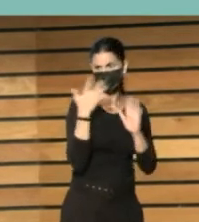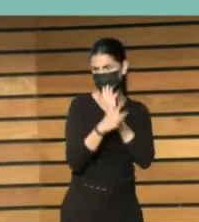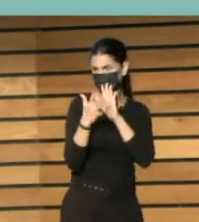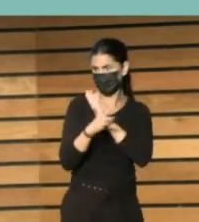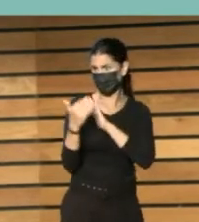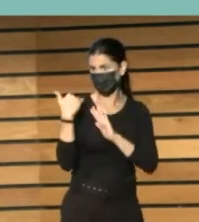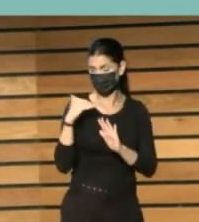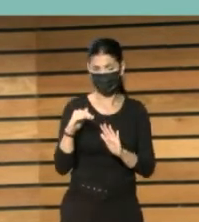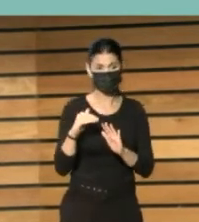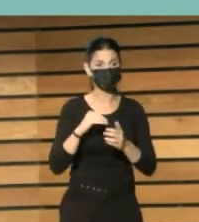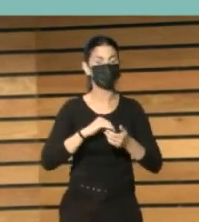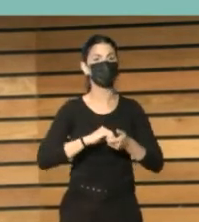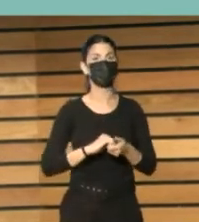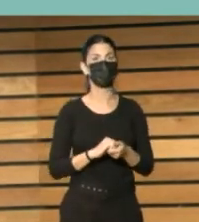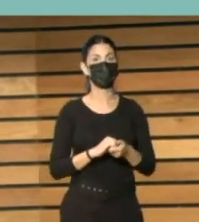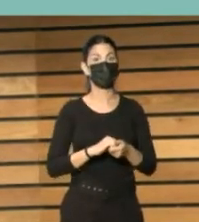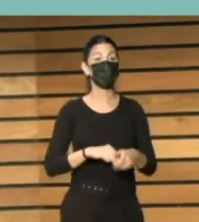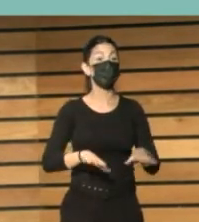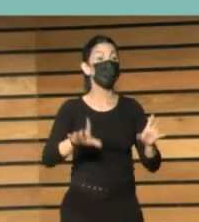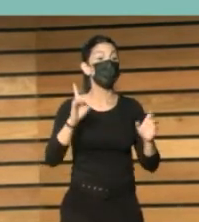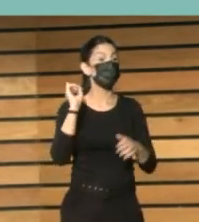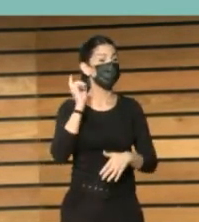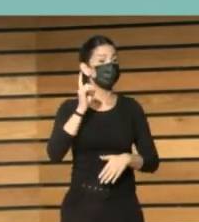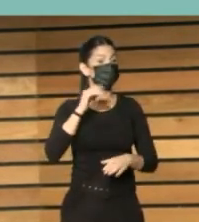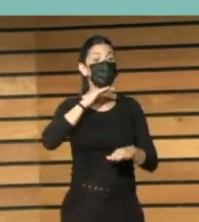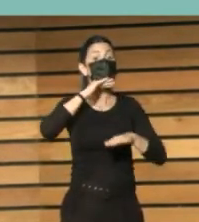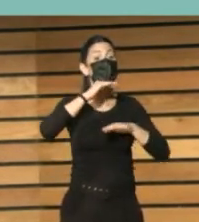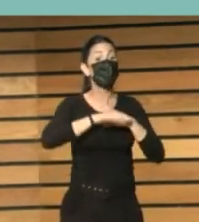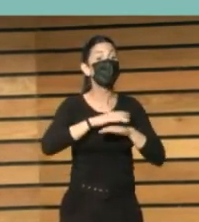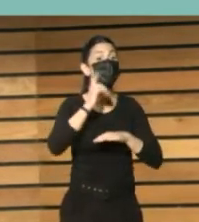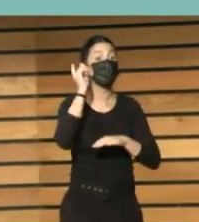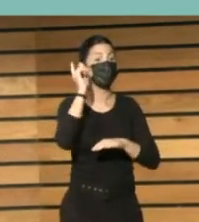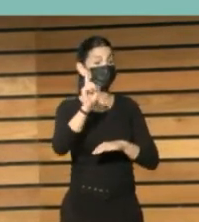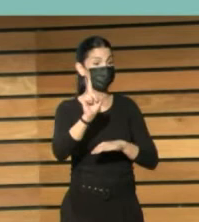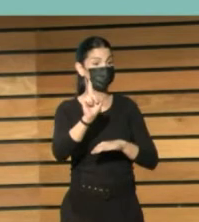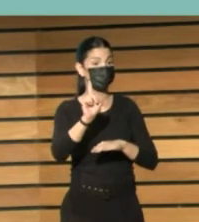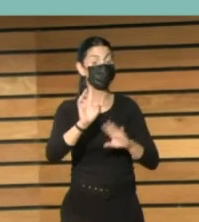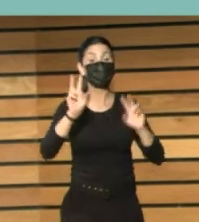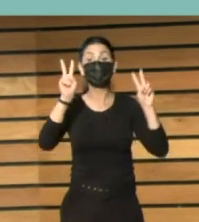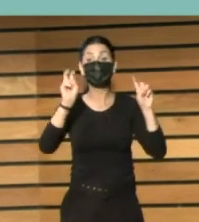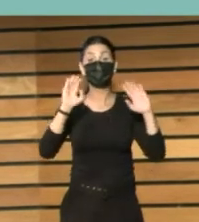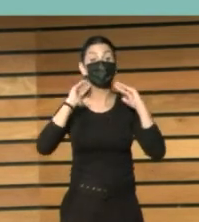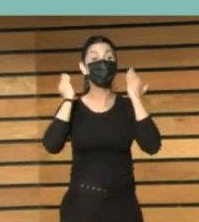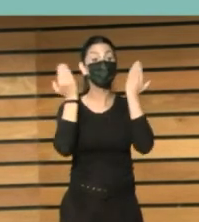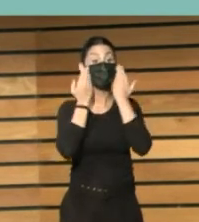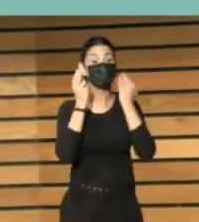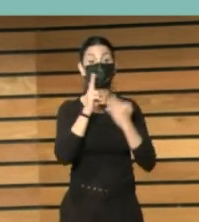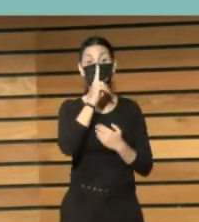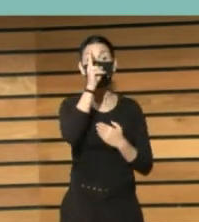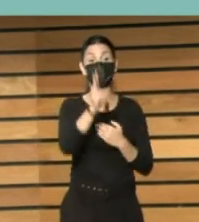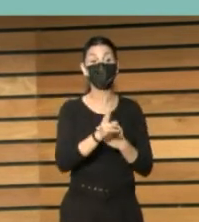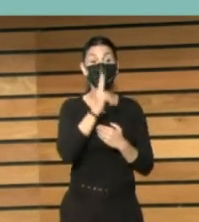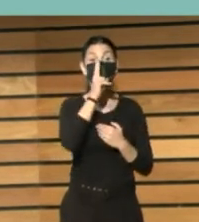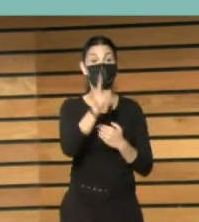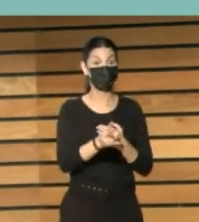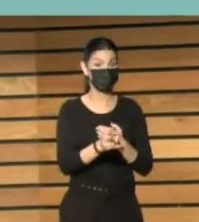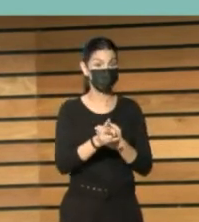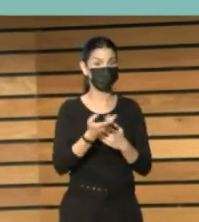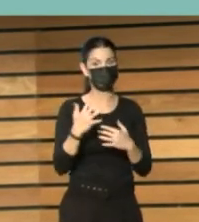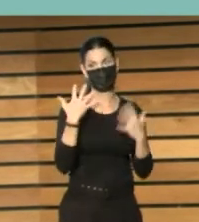los planteamos de otra manera. Y solo hemos cumplido uno, que el congreso se celebre cada dos años. Este está cumplido.